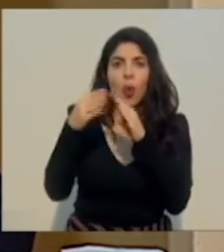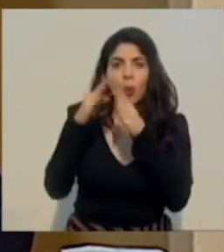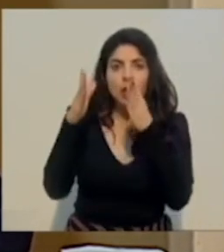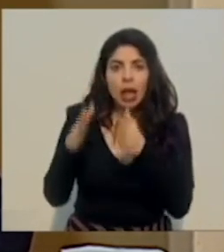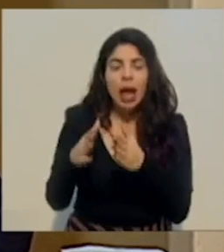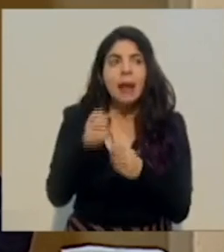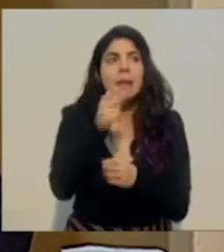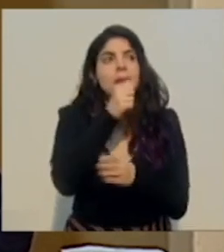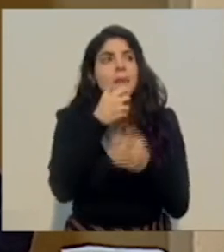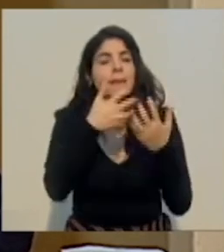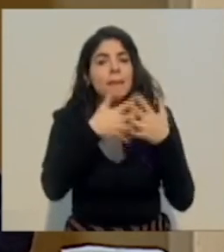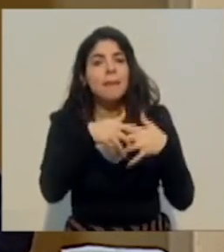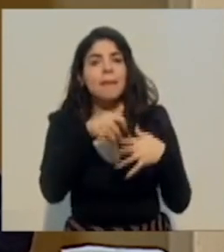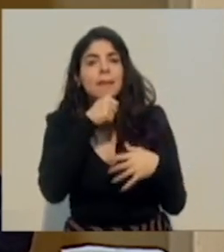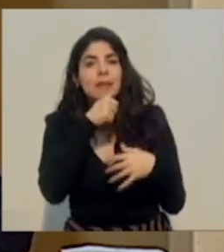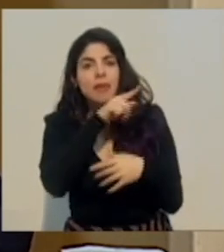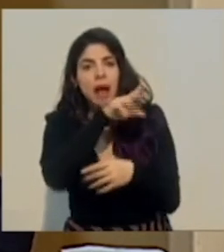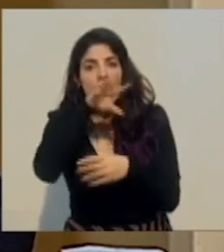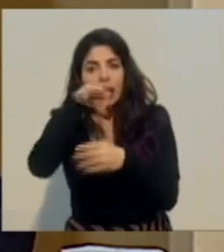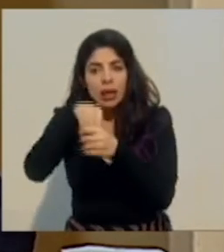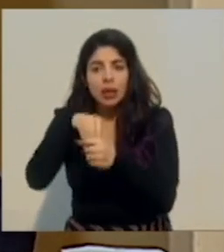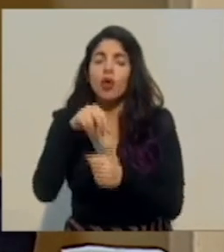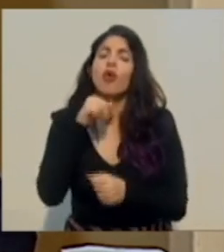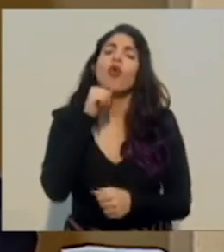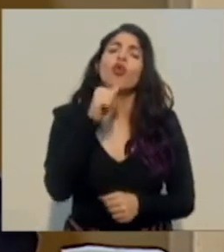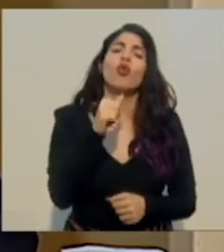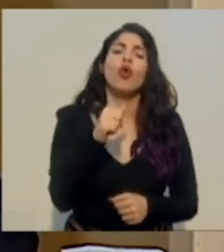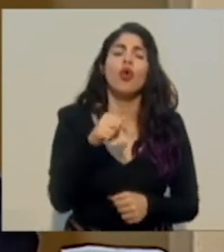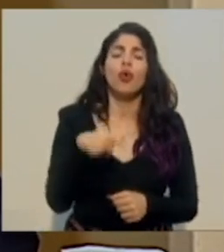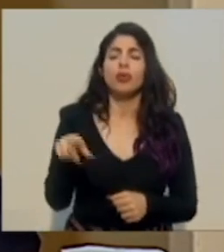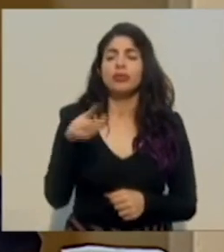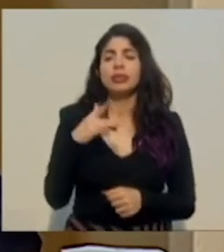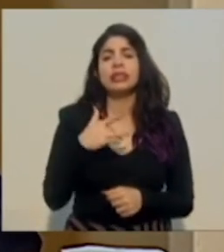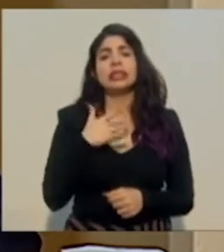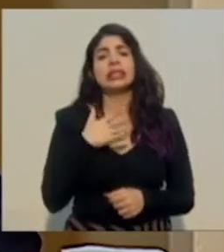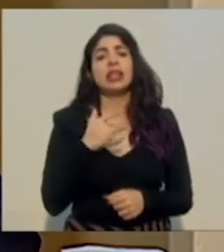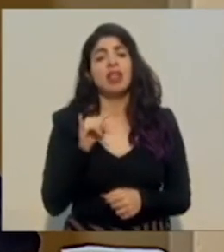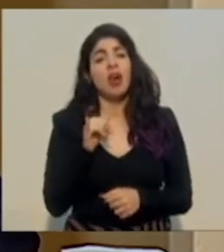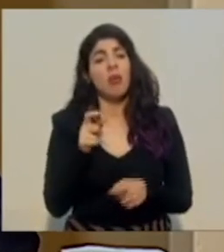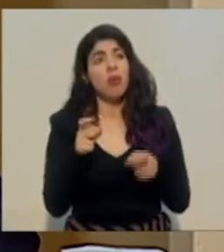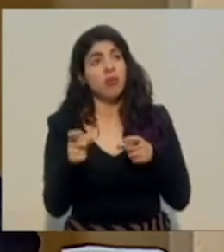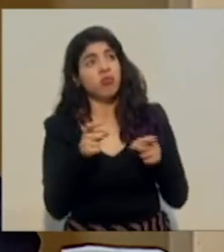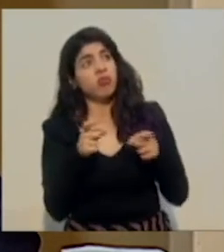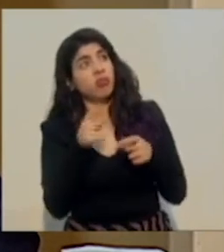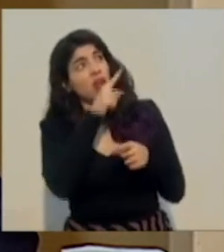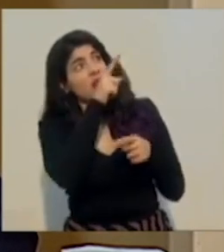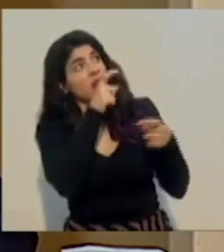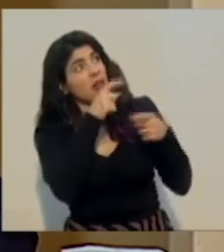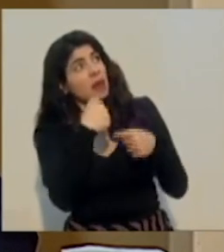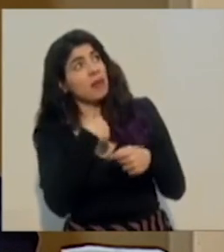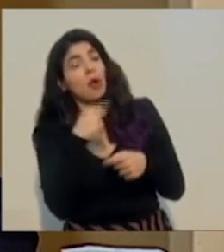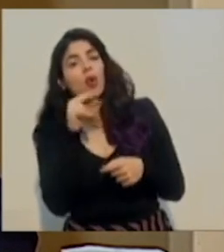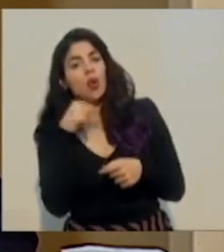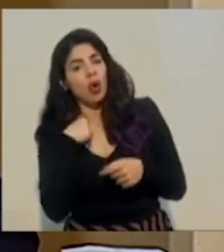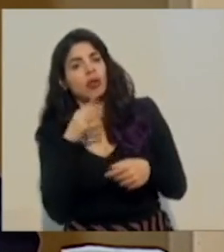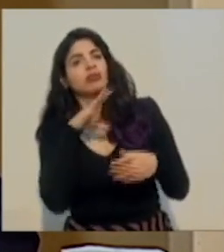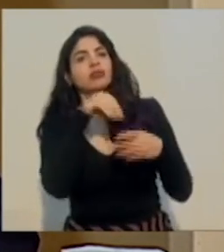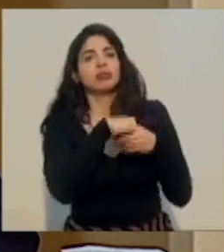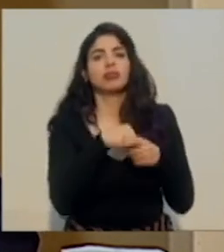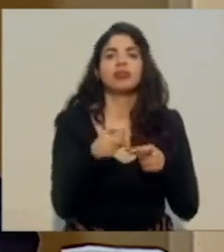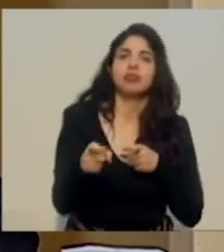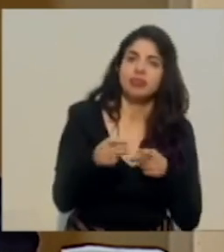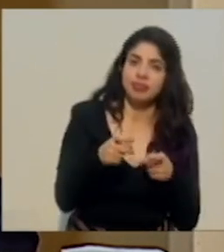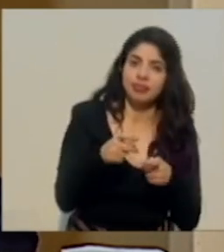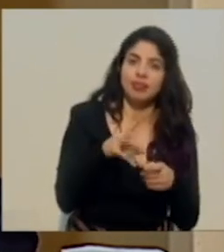se sientan solamente administrados, sino que sean parte de la administración y parte del proceso de integración y toma de